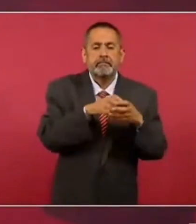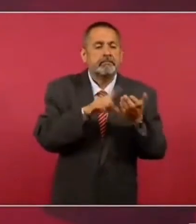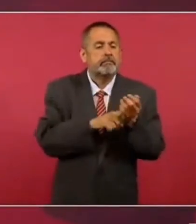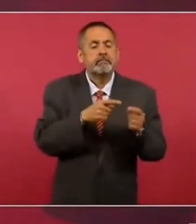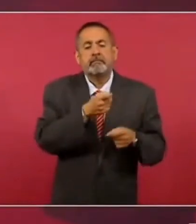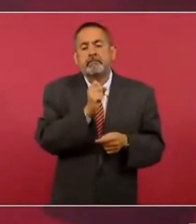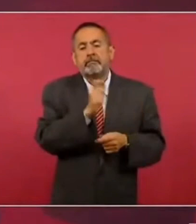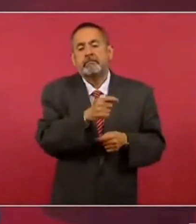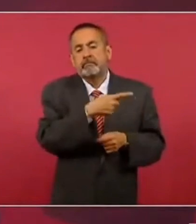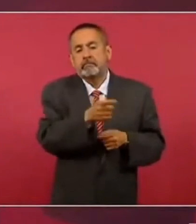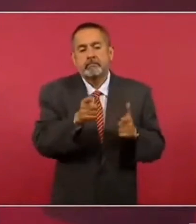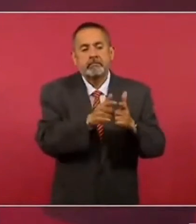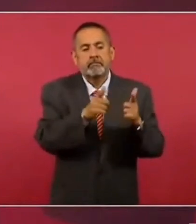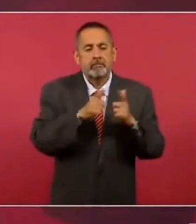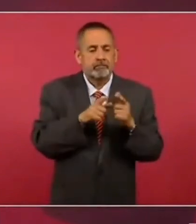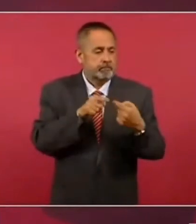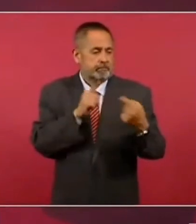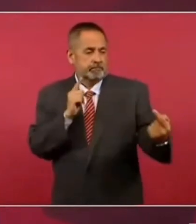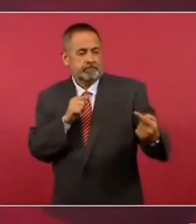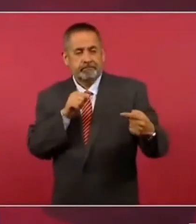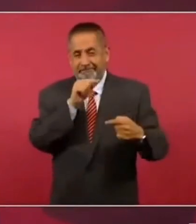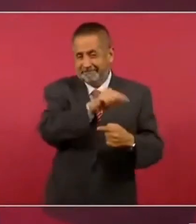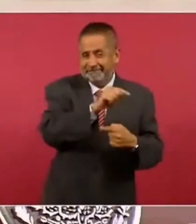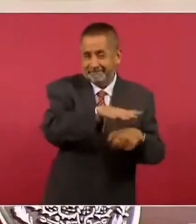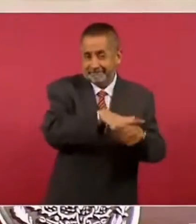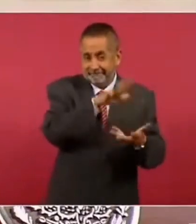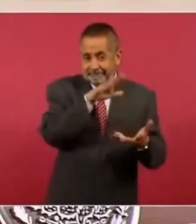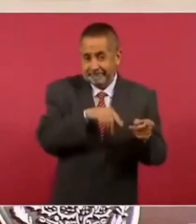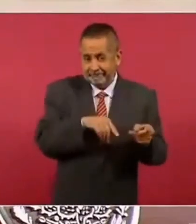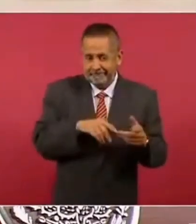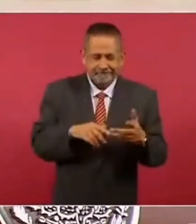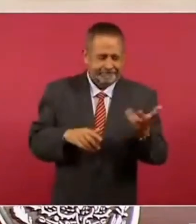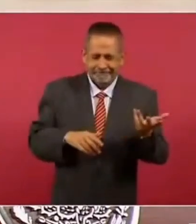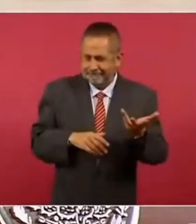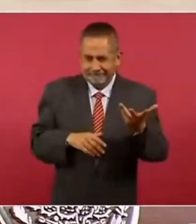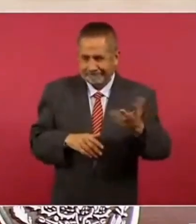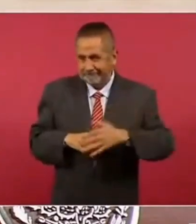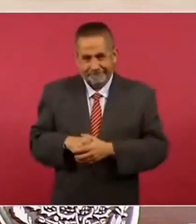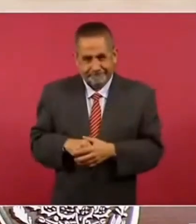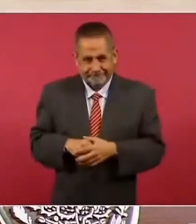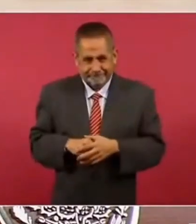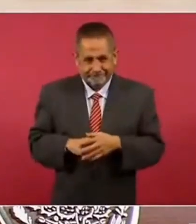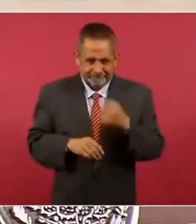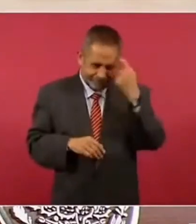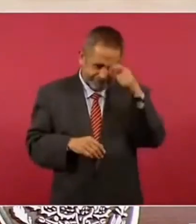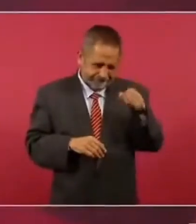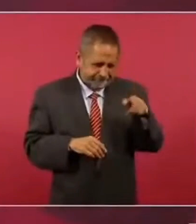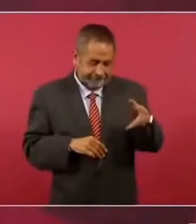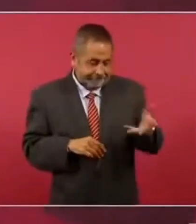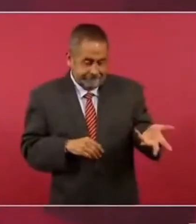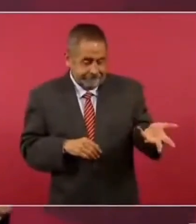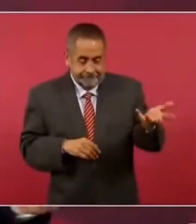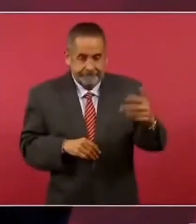partidos opositores. Los de esas cosas que suelen pasar.